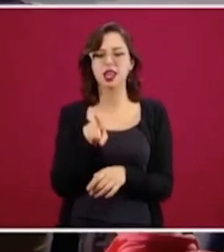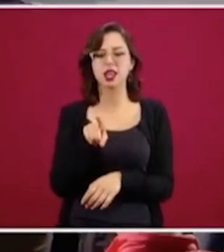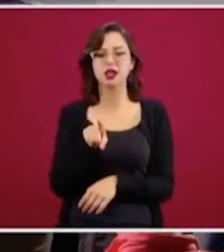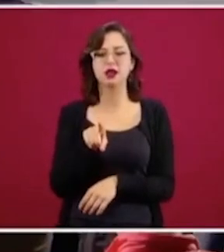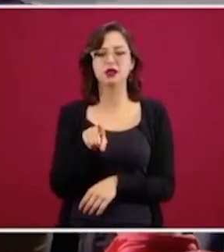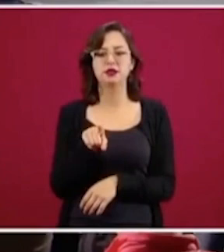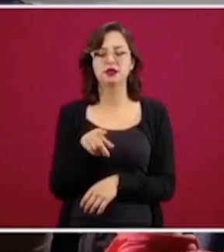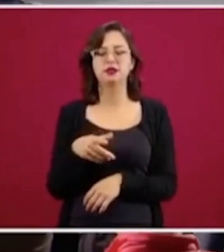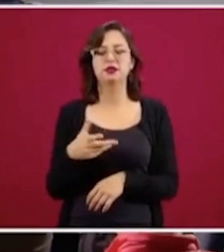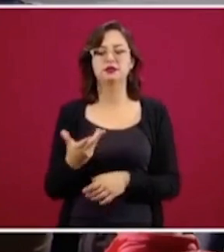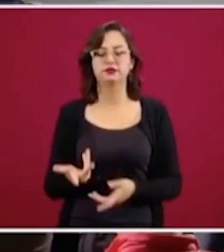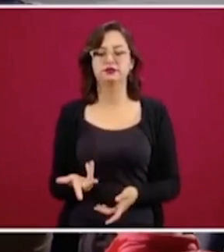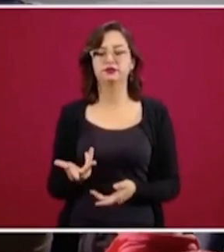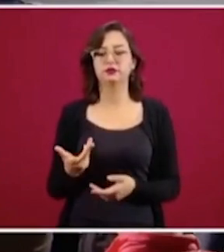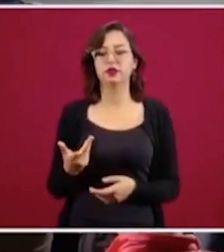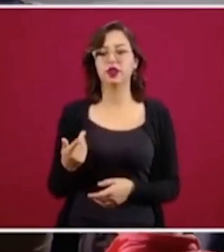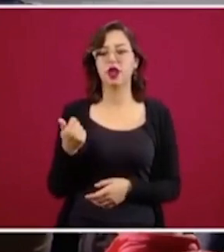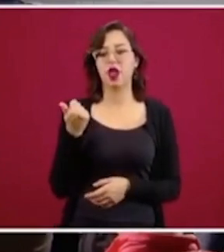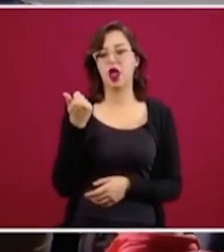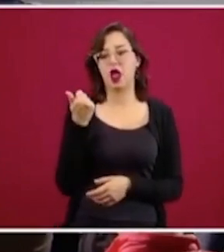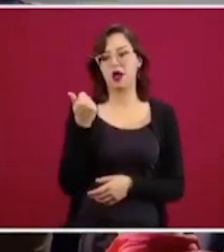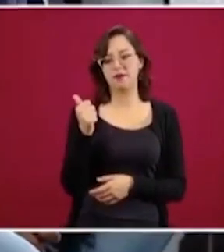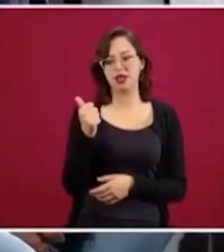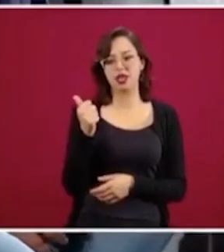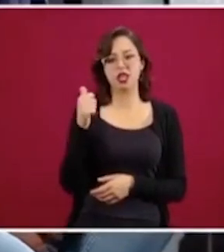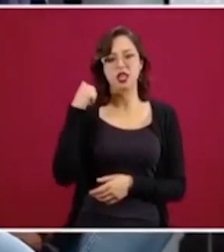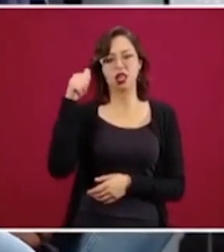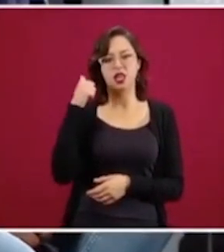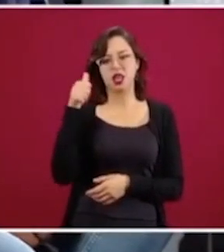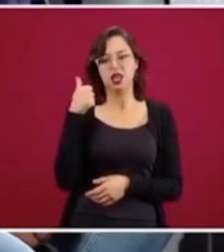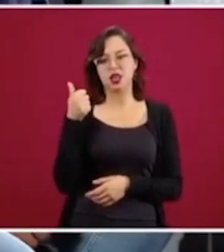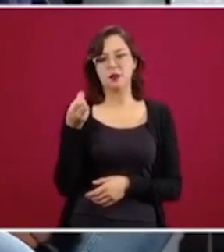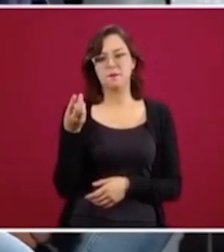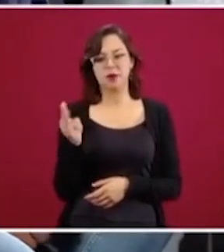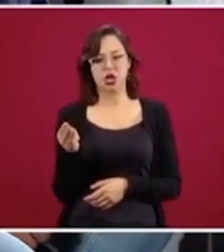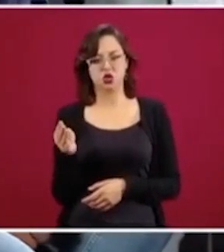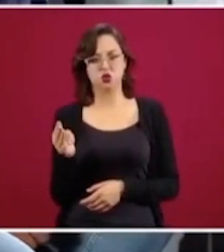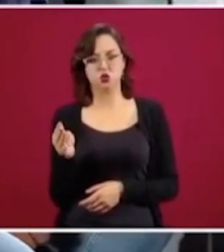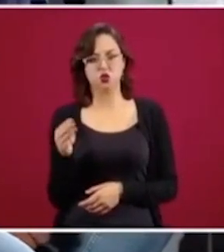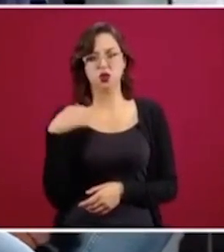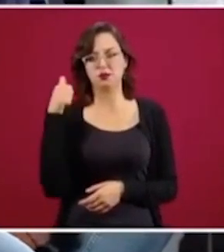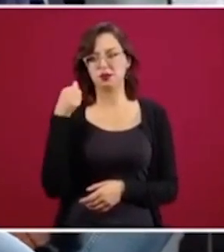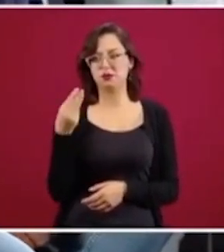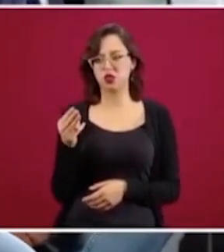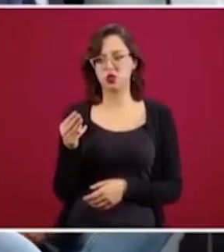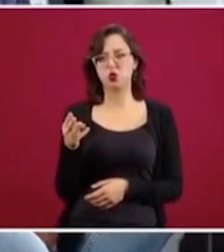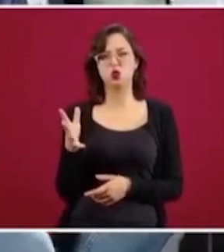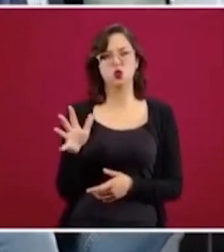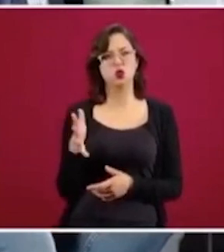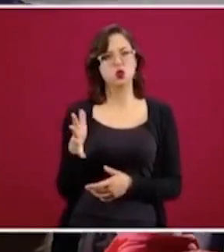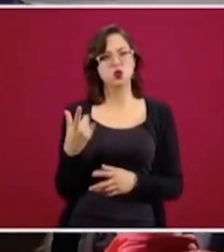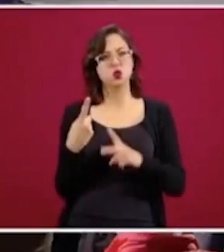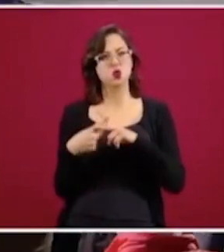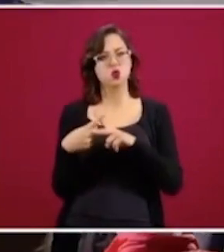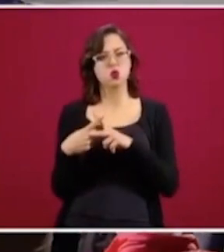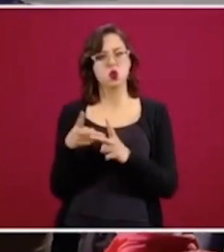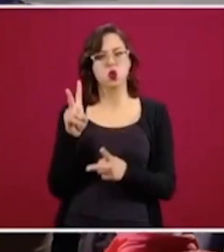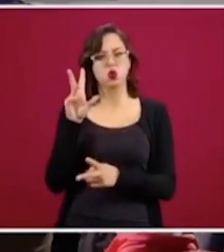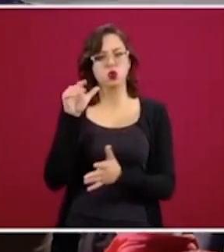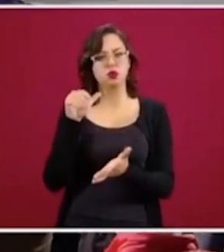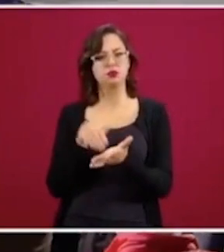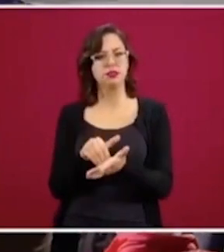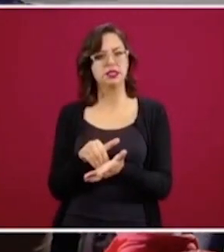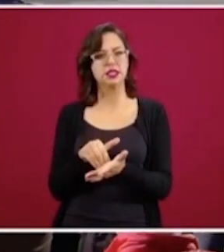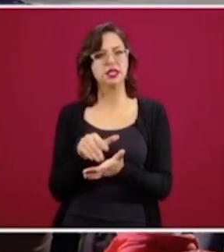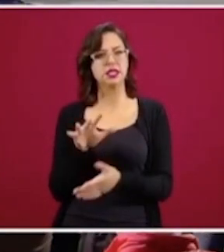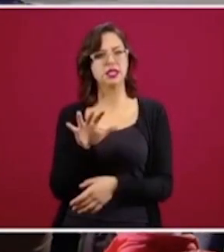para abril, para mayo, tenemos, calculamos como dos mil 500